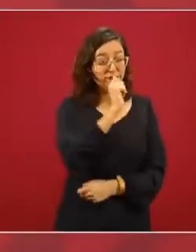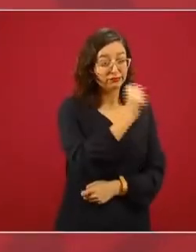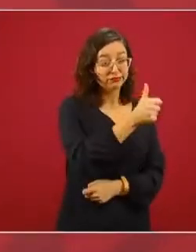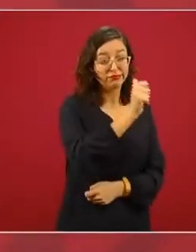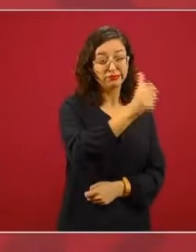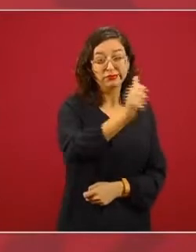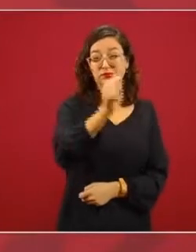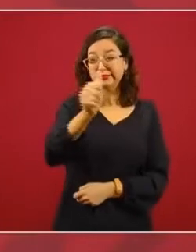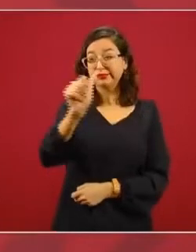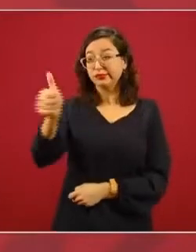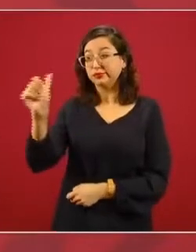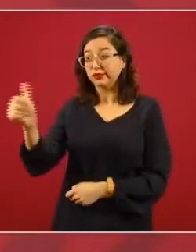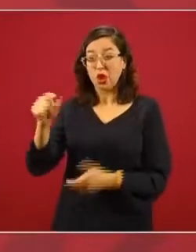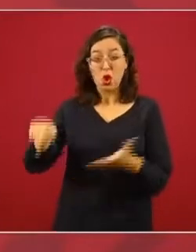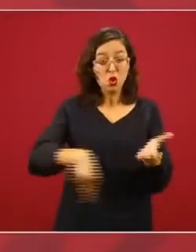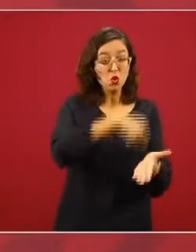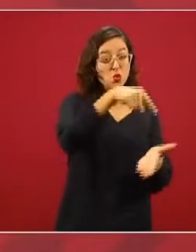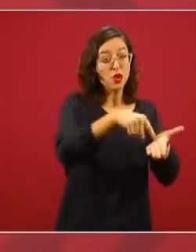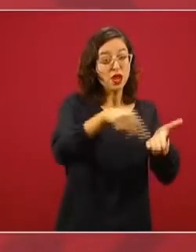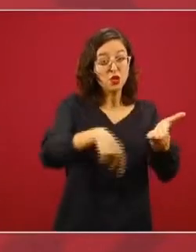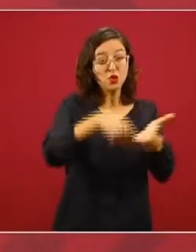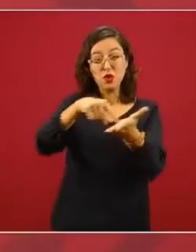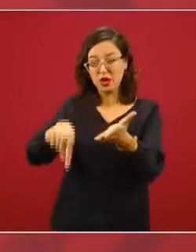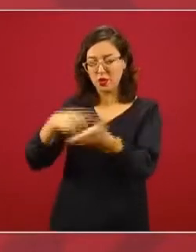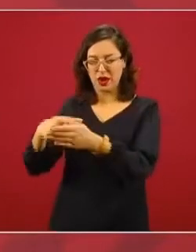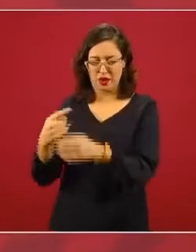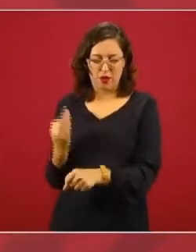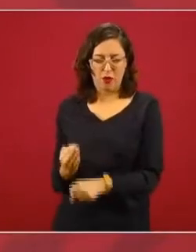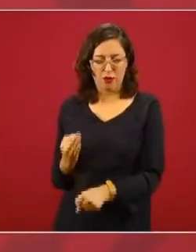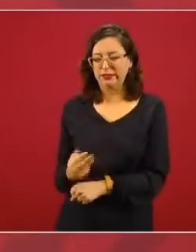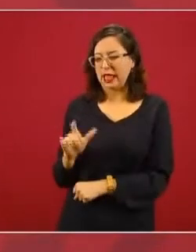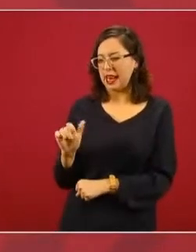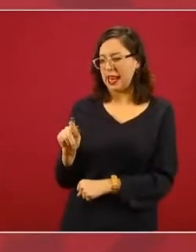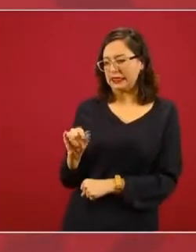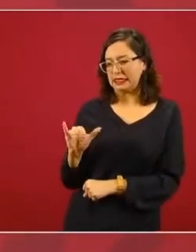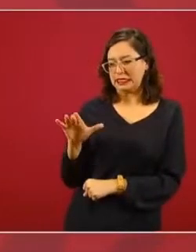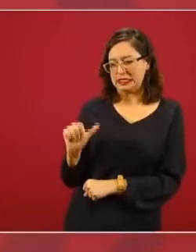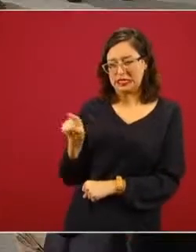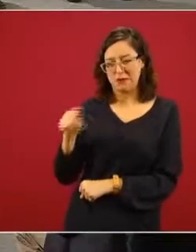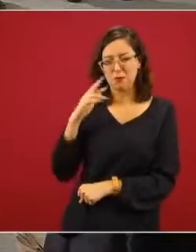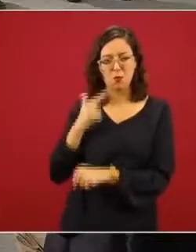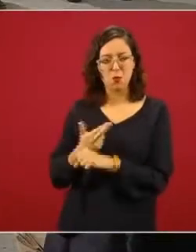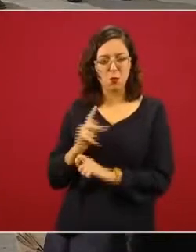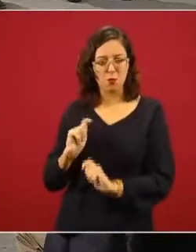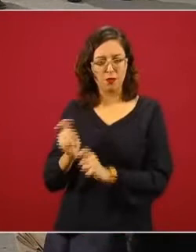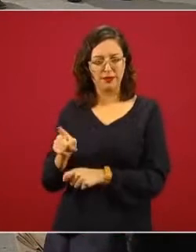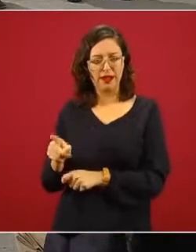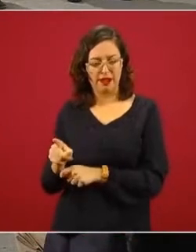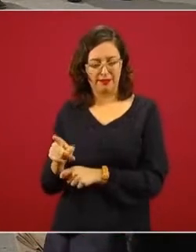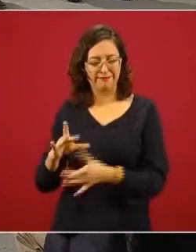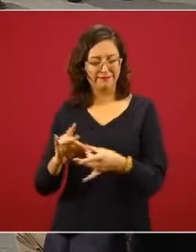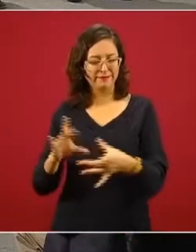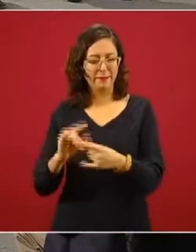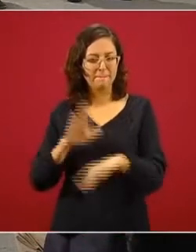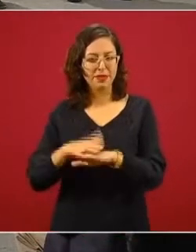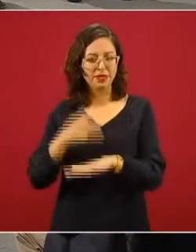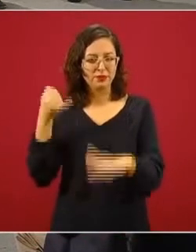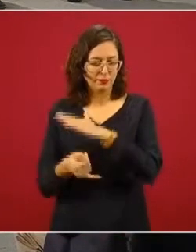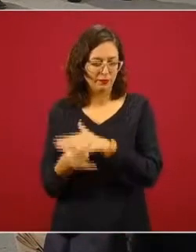Leticia Ánimas, que es la encargada de este programa, y